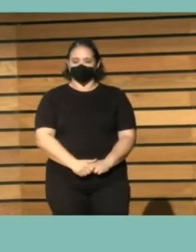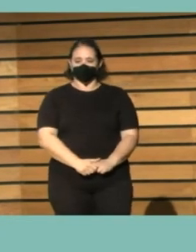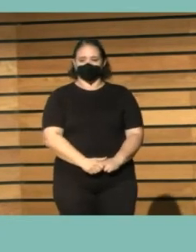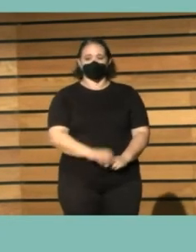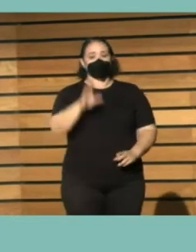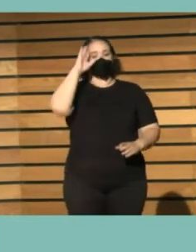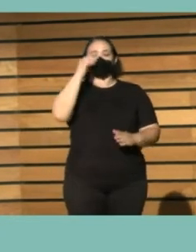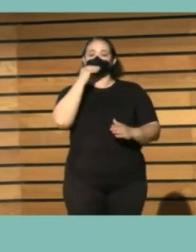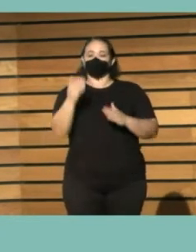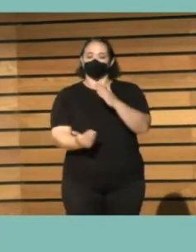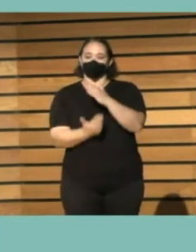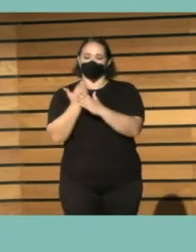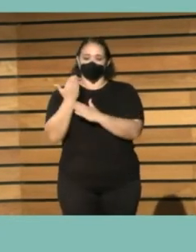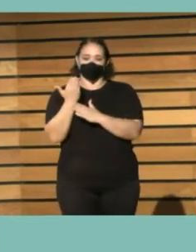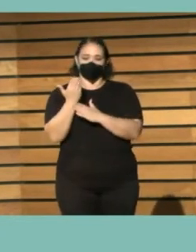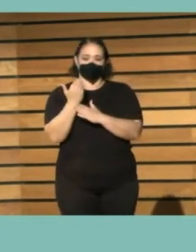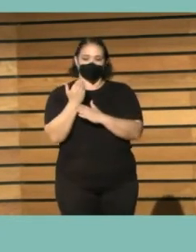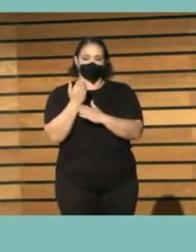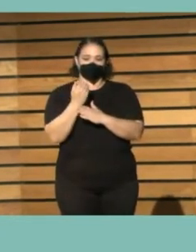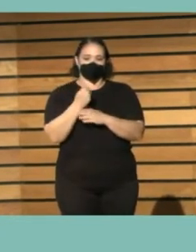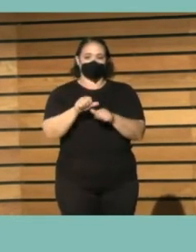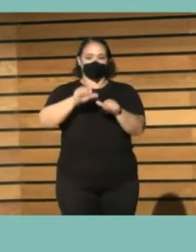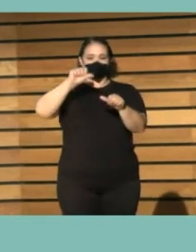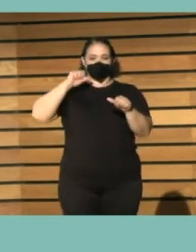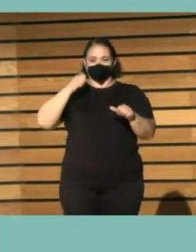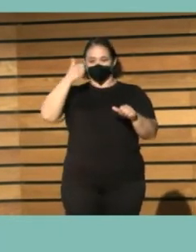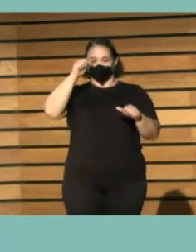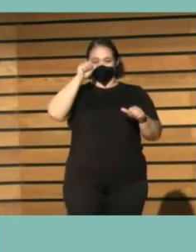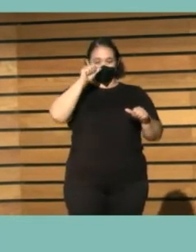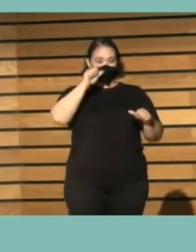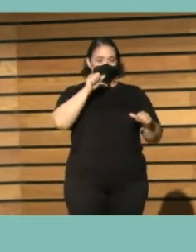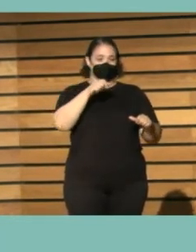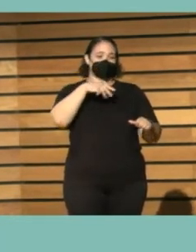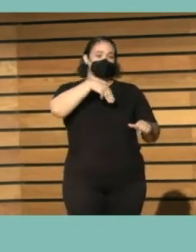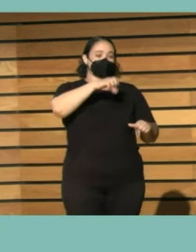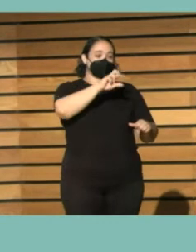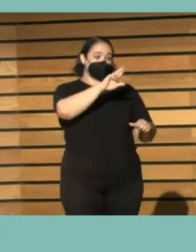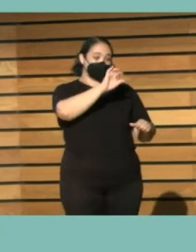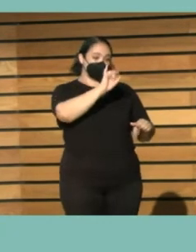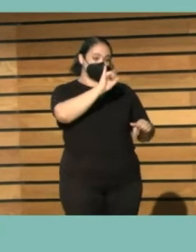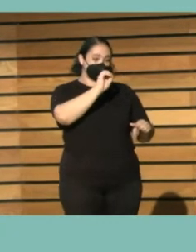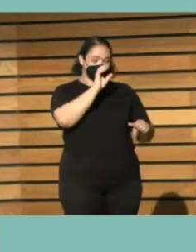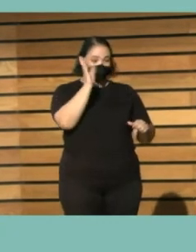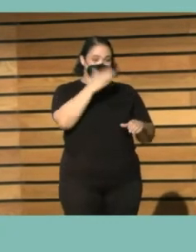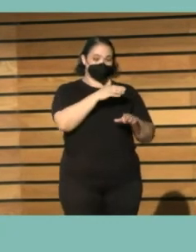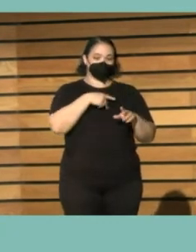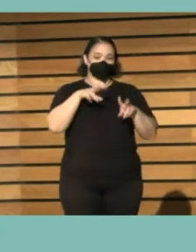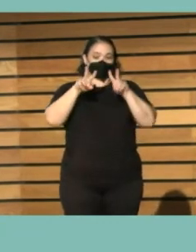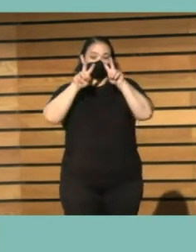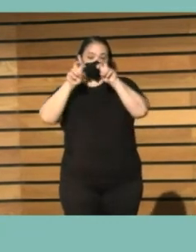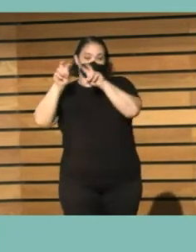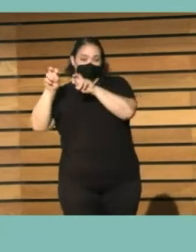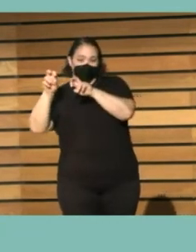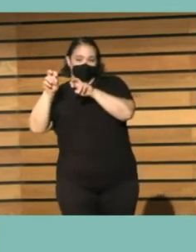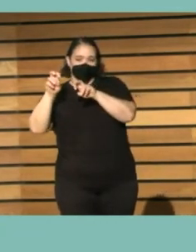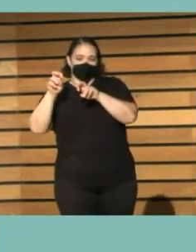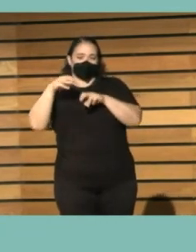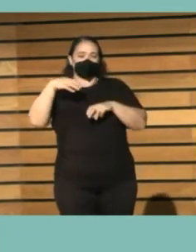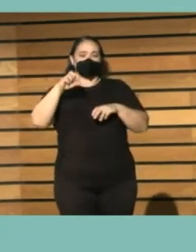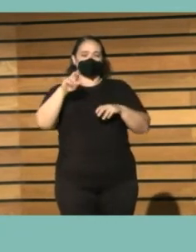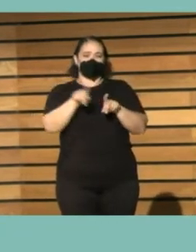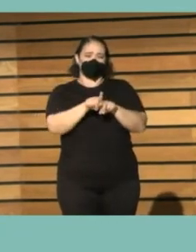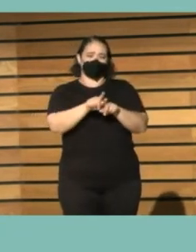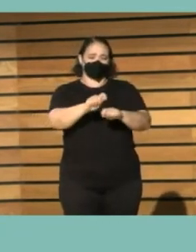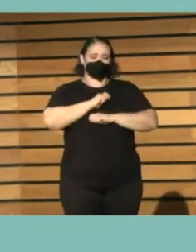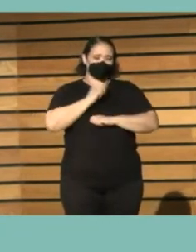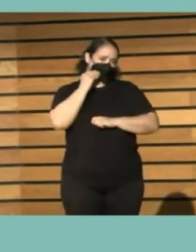hola buenos días hombre después del speech de Mario pues volver al tema que planteaba Marta me parece un poco frívolo